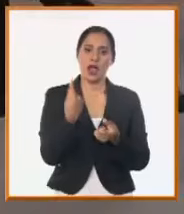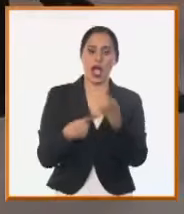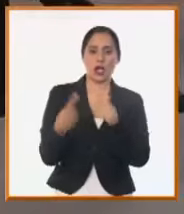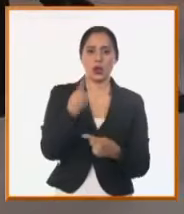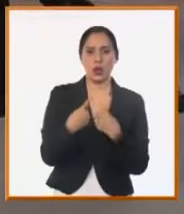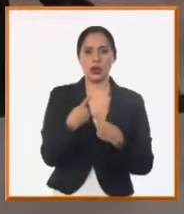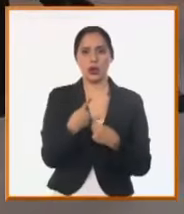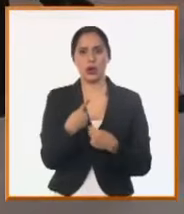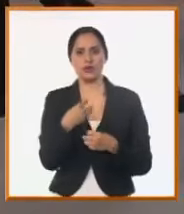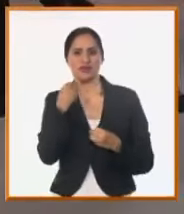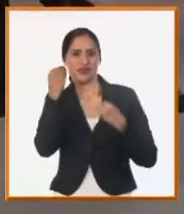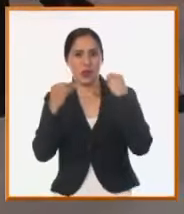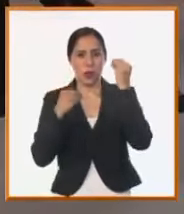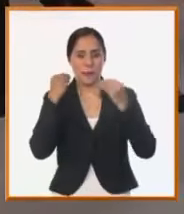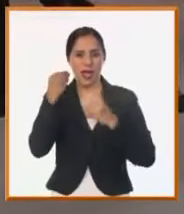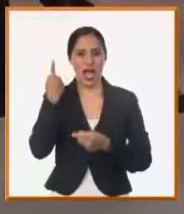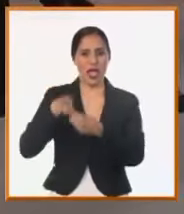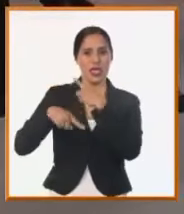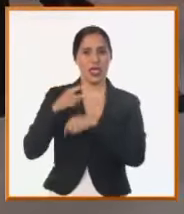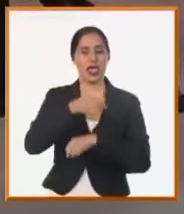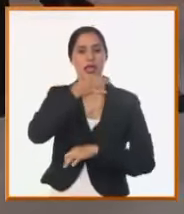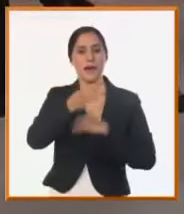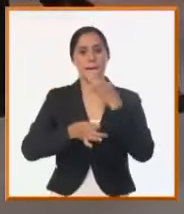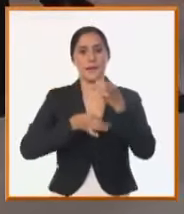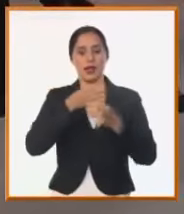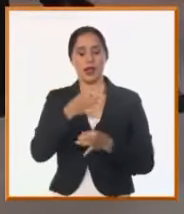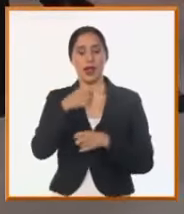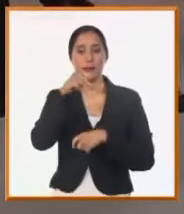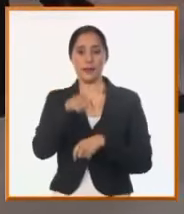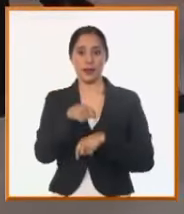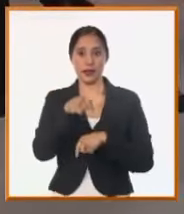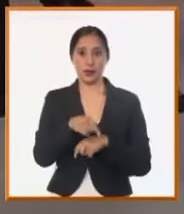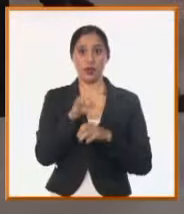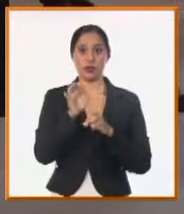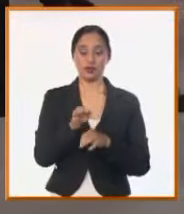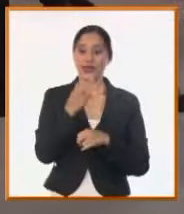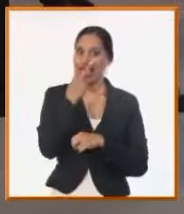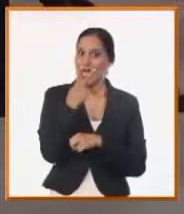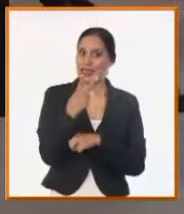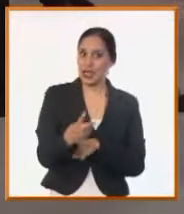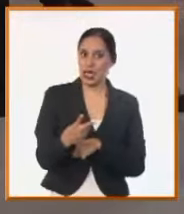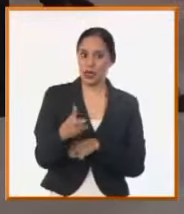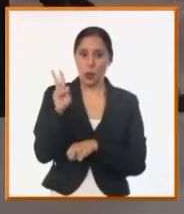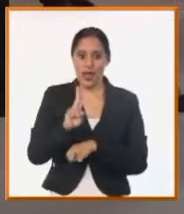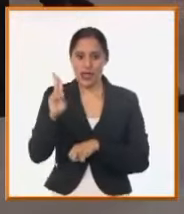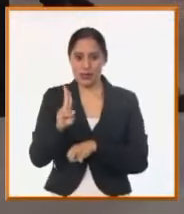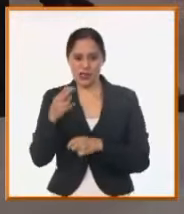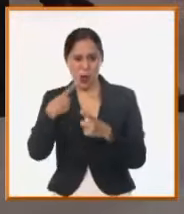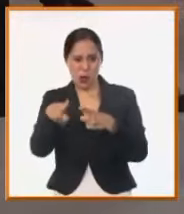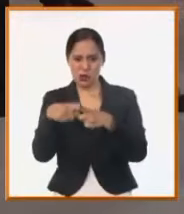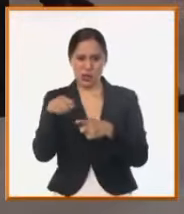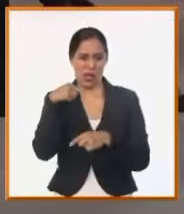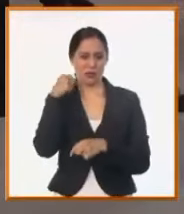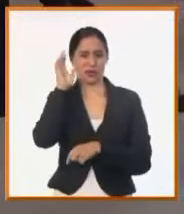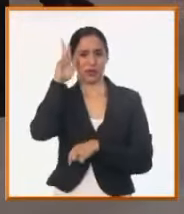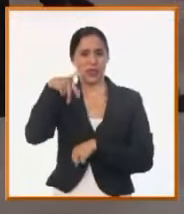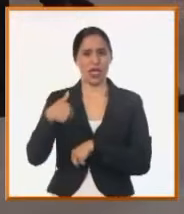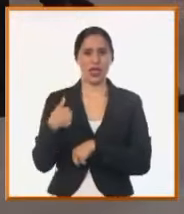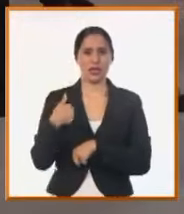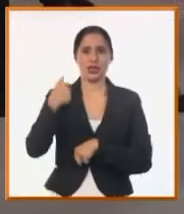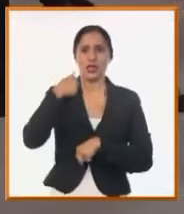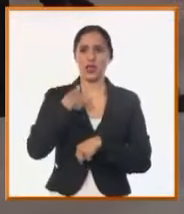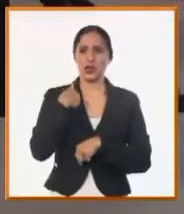un poco lo que ayer usted explicaba porque decía bueno están diciendo que atienden las urgencias pero yo tengo una urgencia aquí en el edificio que hay